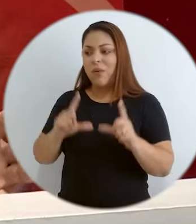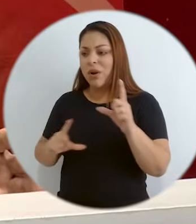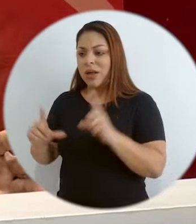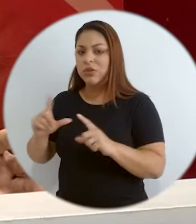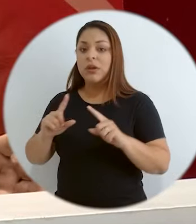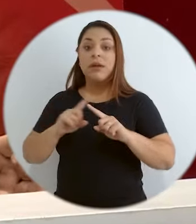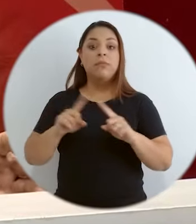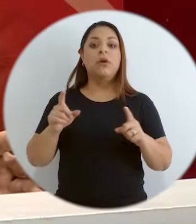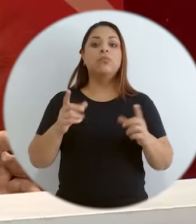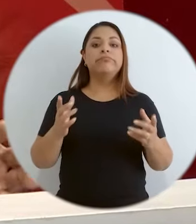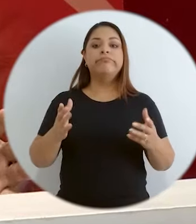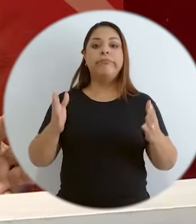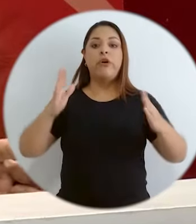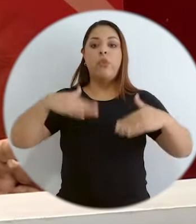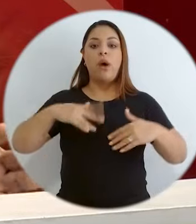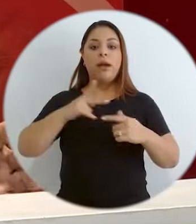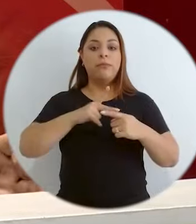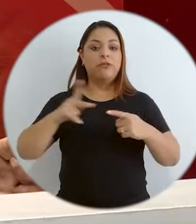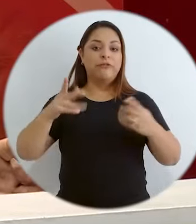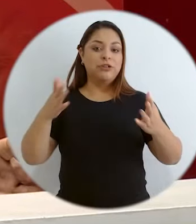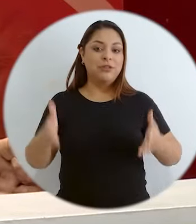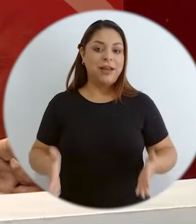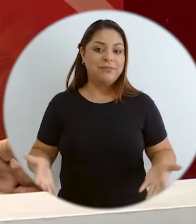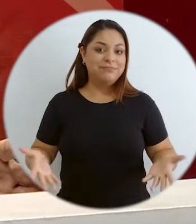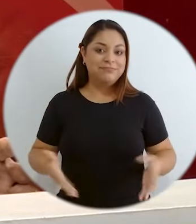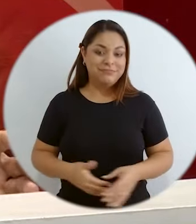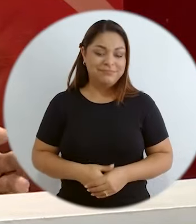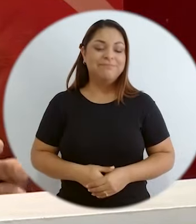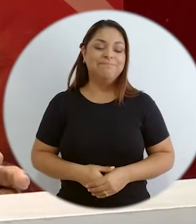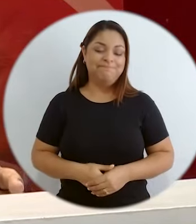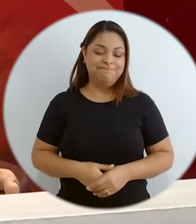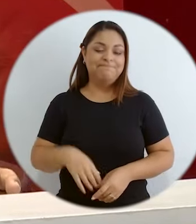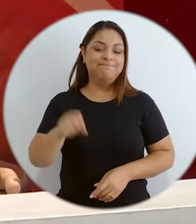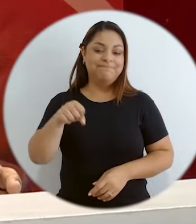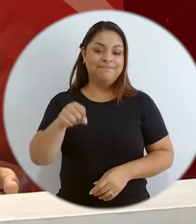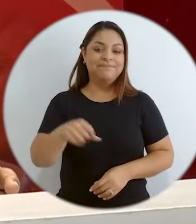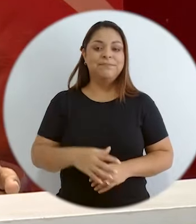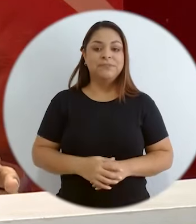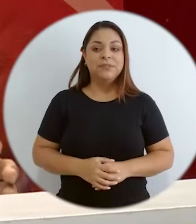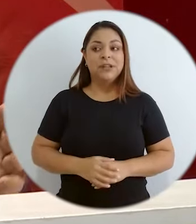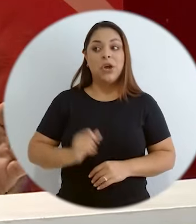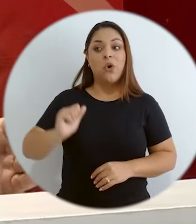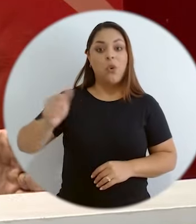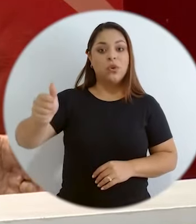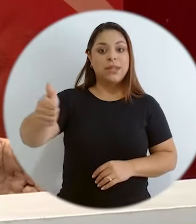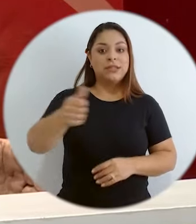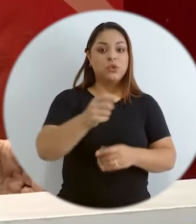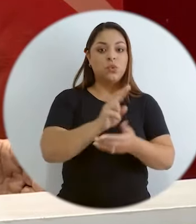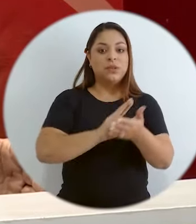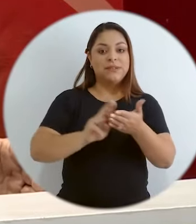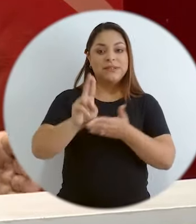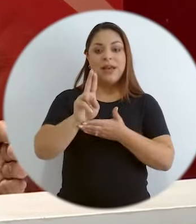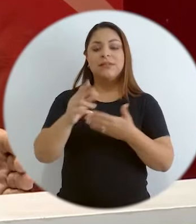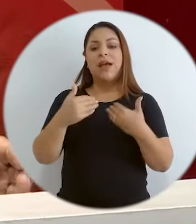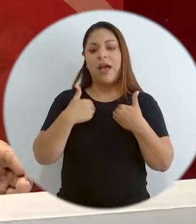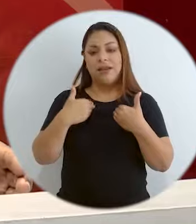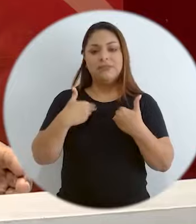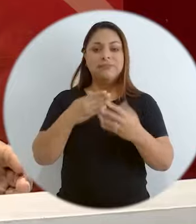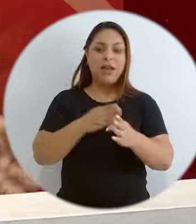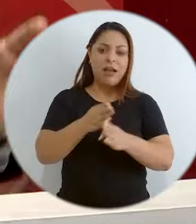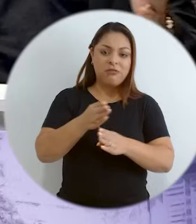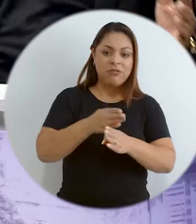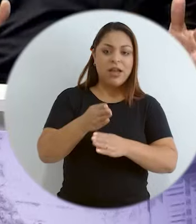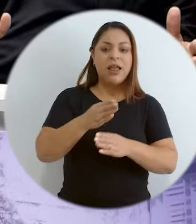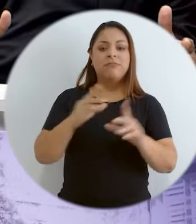laboratorios de primer orden si no tengo el recurso humano. Por supuesto. Y en nuestras universidades tenemos